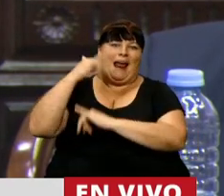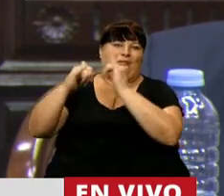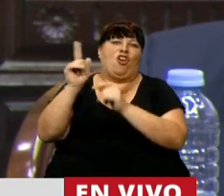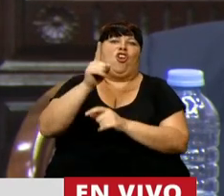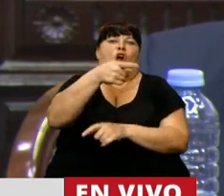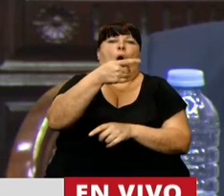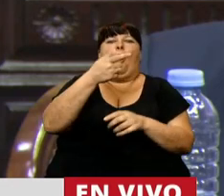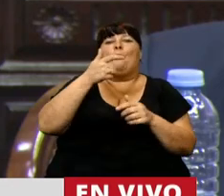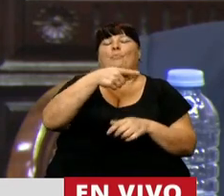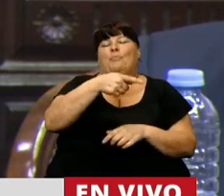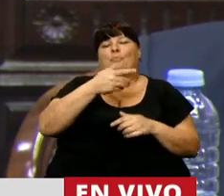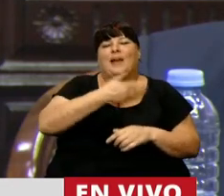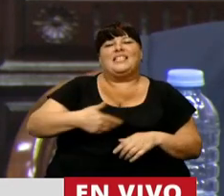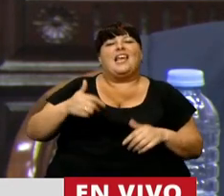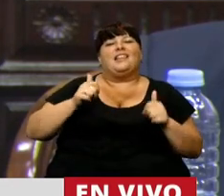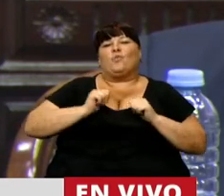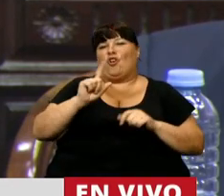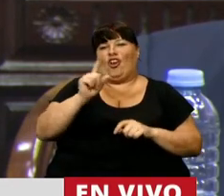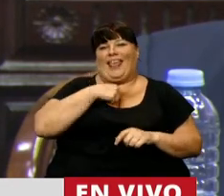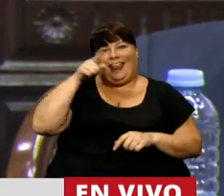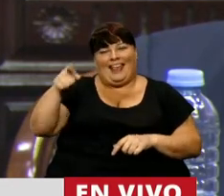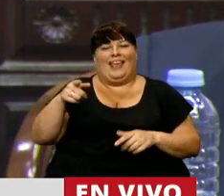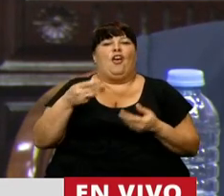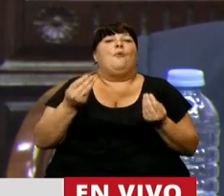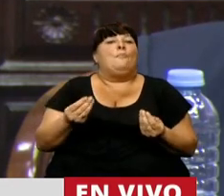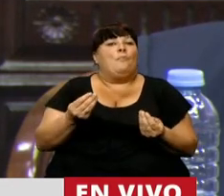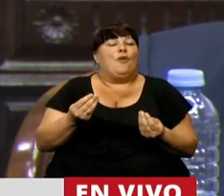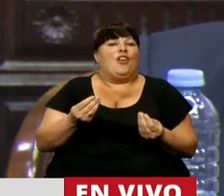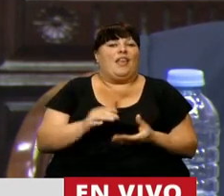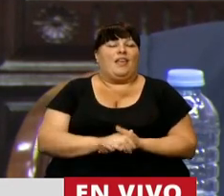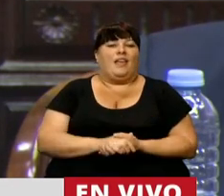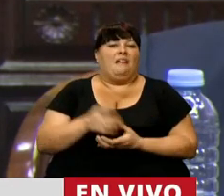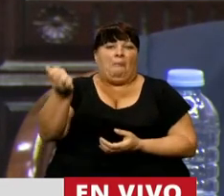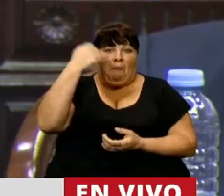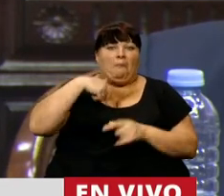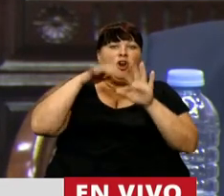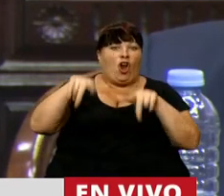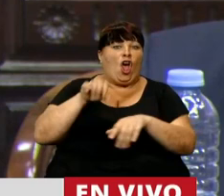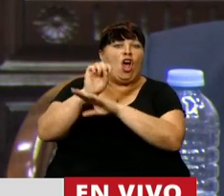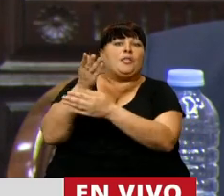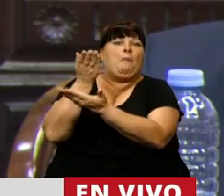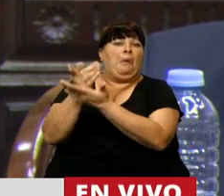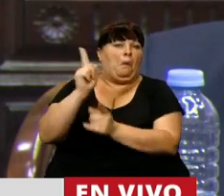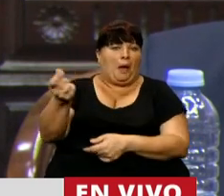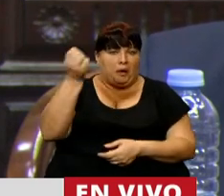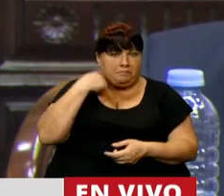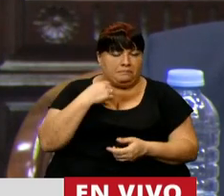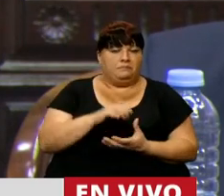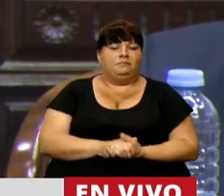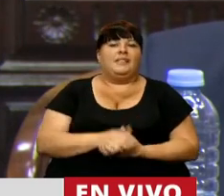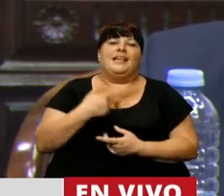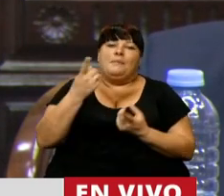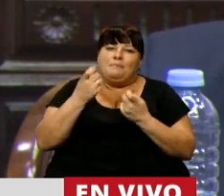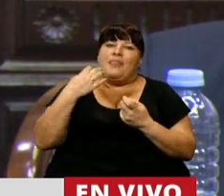el Presidente circunstancial de esta sesión, por no haber hecho caso a nuestro pedido expreso